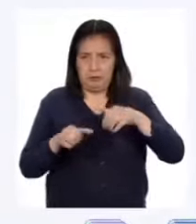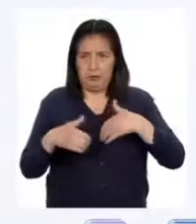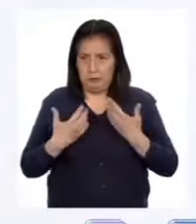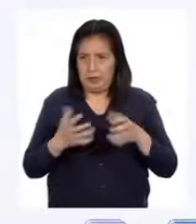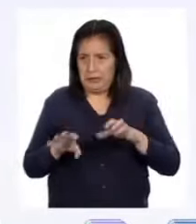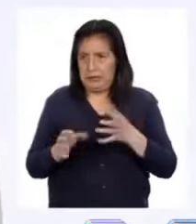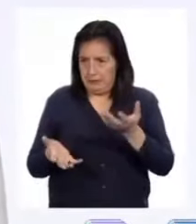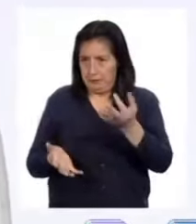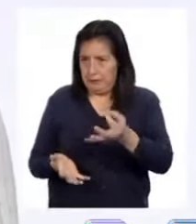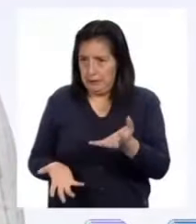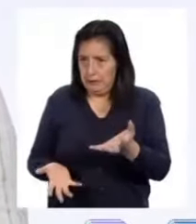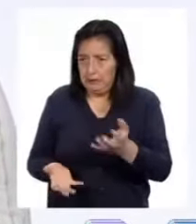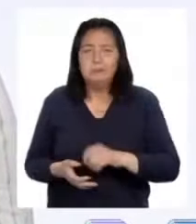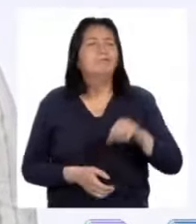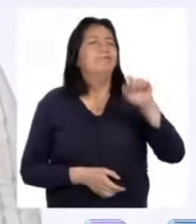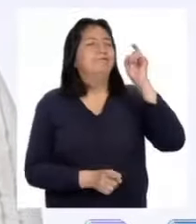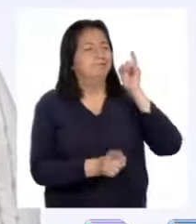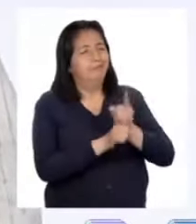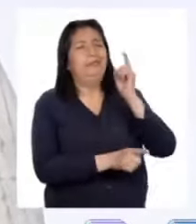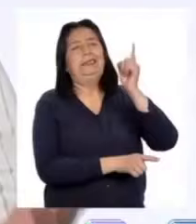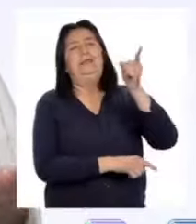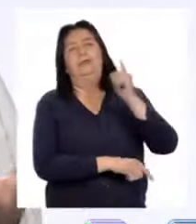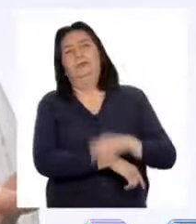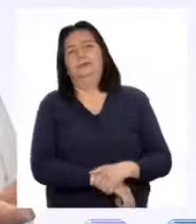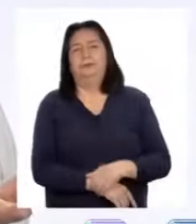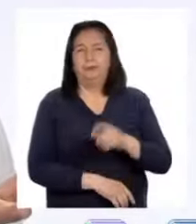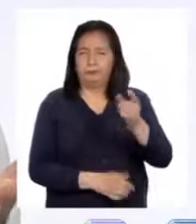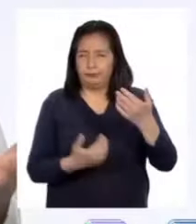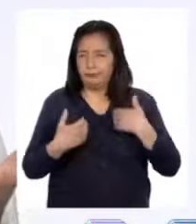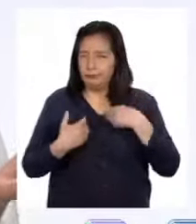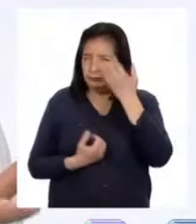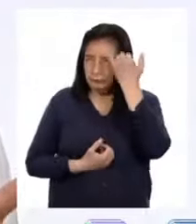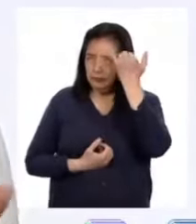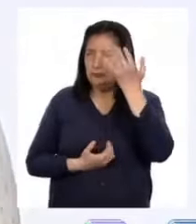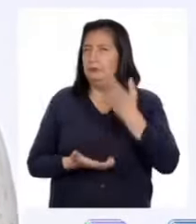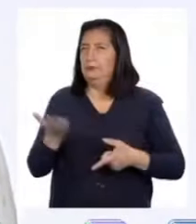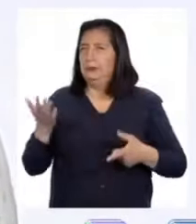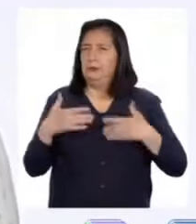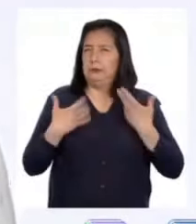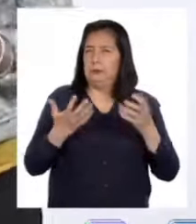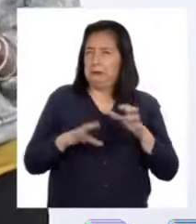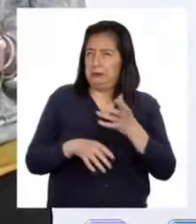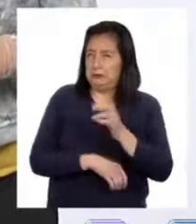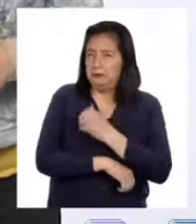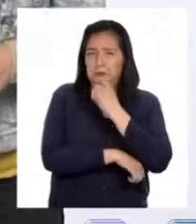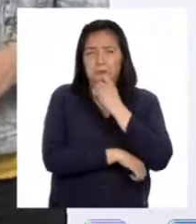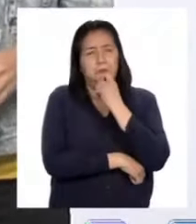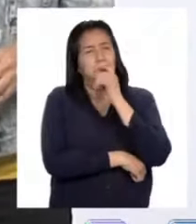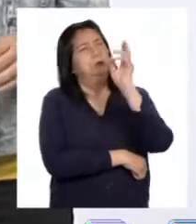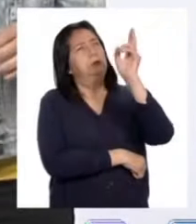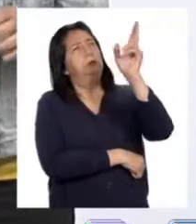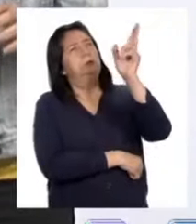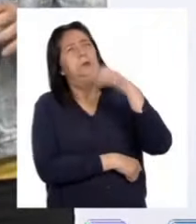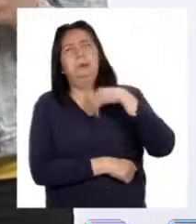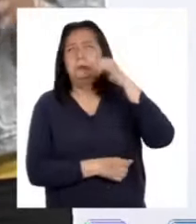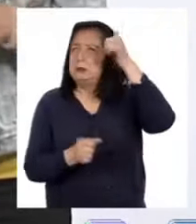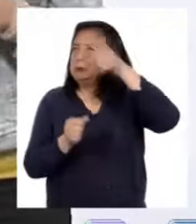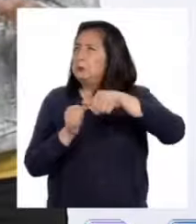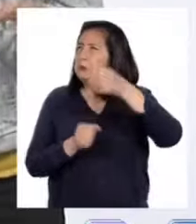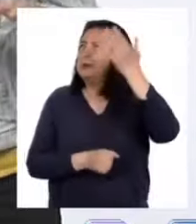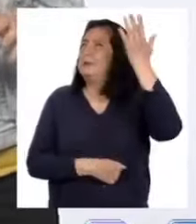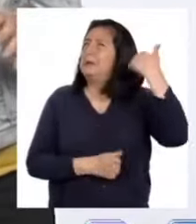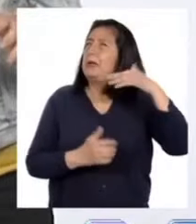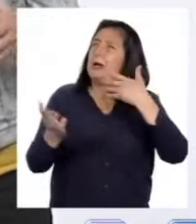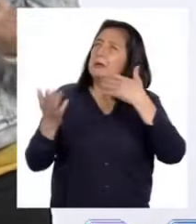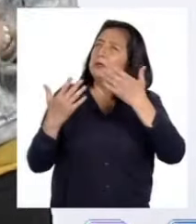construya, ¿verdad? Exacto. ¿Tienes alguna idea de qué podríamos hacer? Profesora, me acuerdo que una vez,